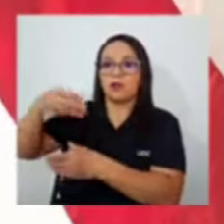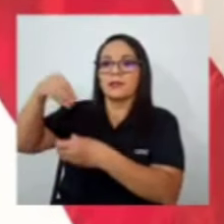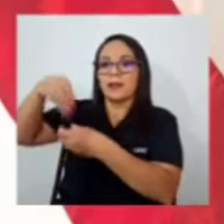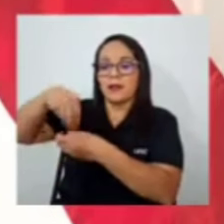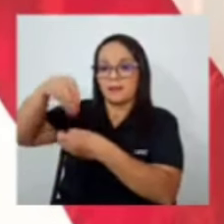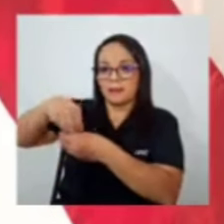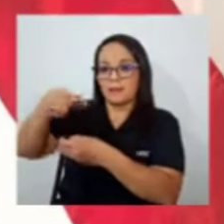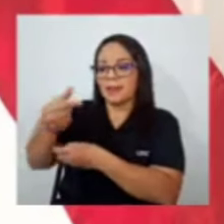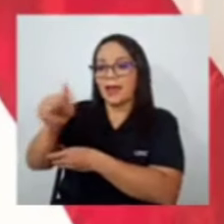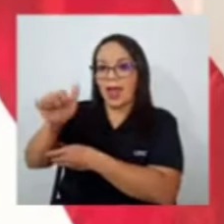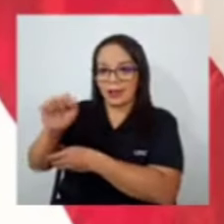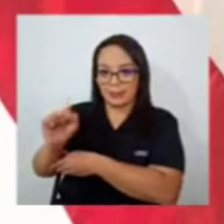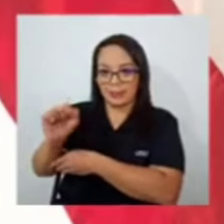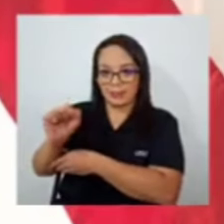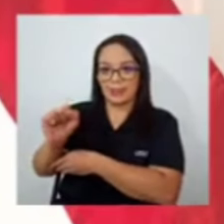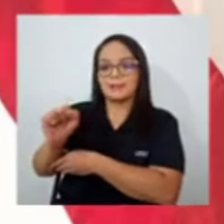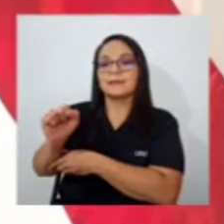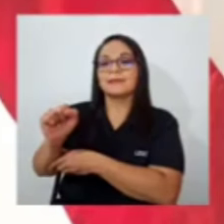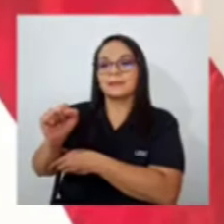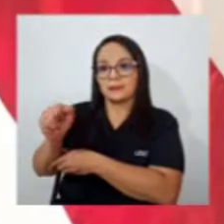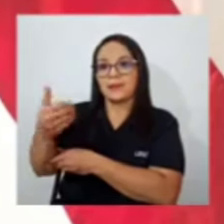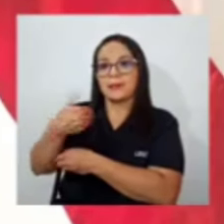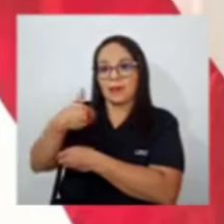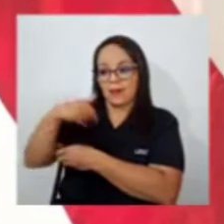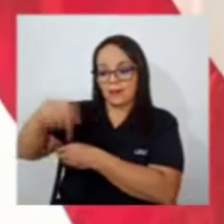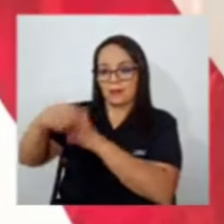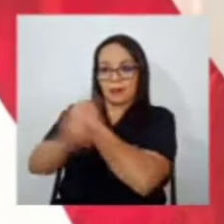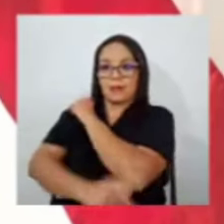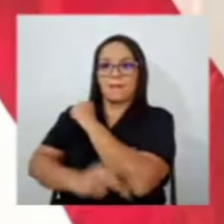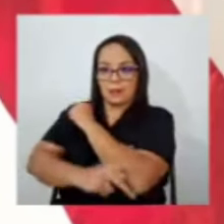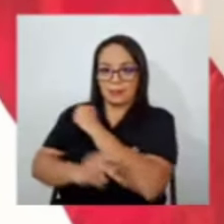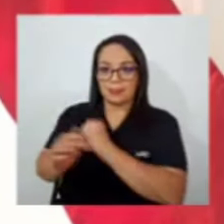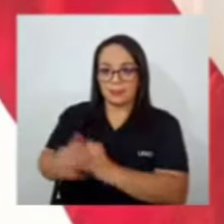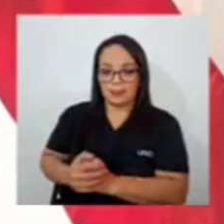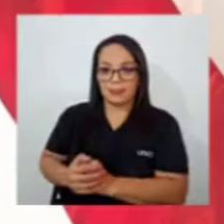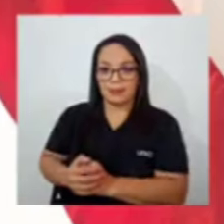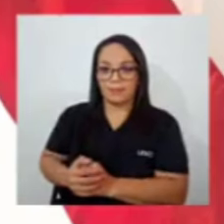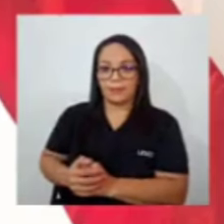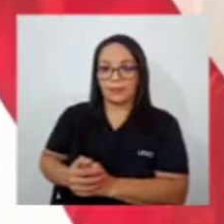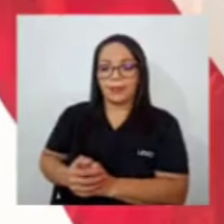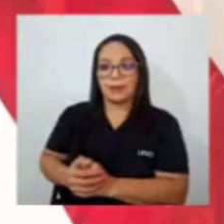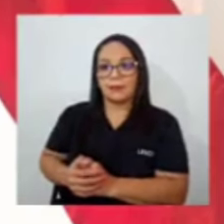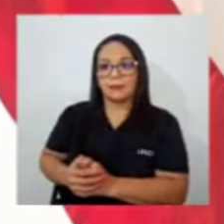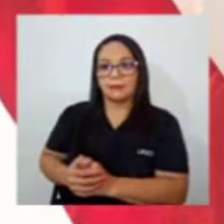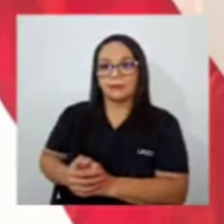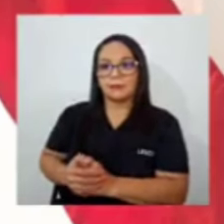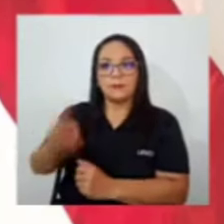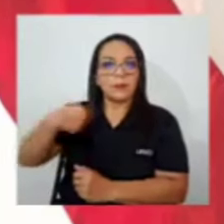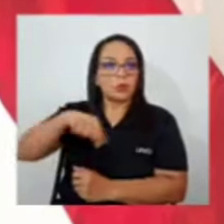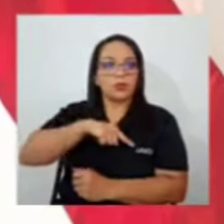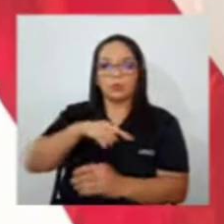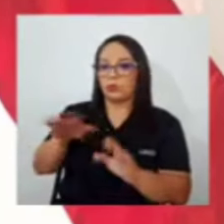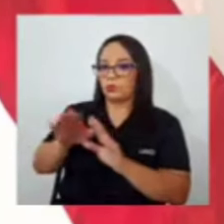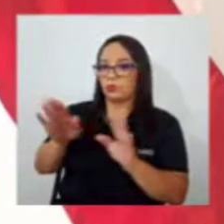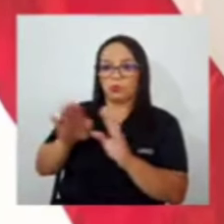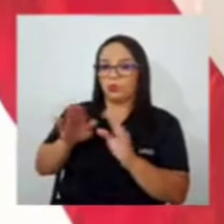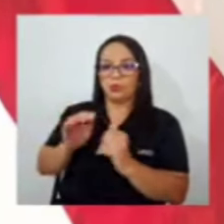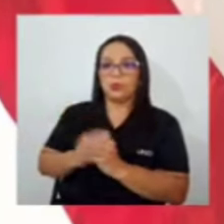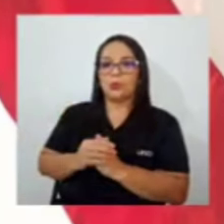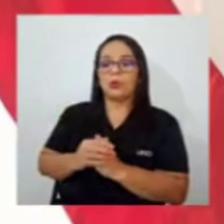gas que tiene Costa Rica. No nos hemos movido a